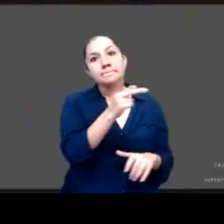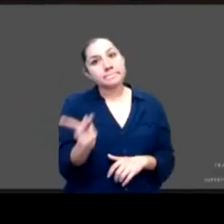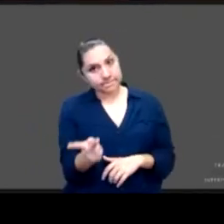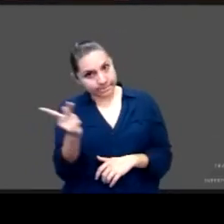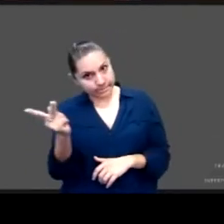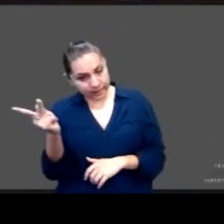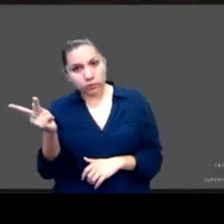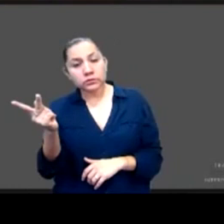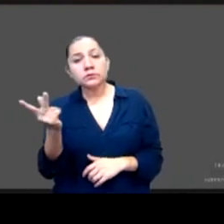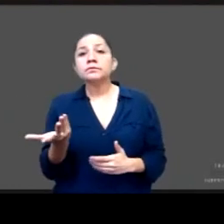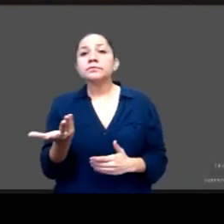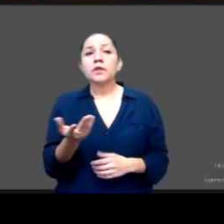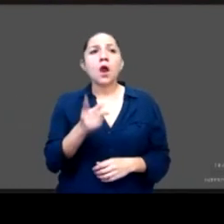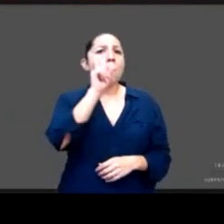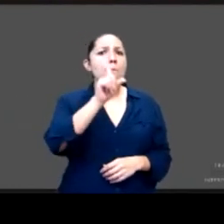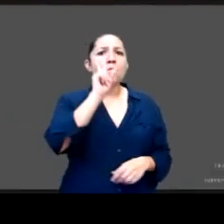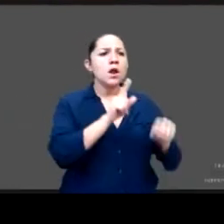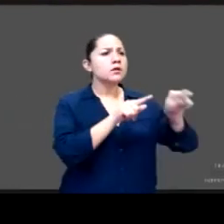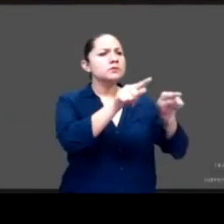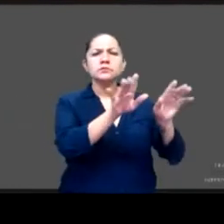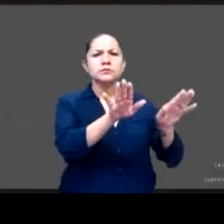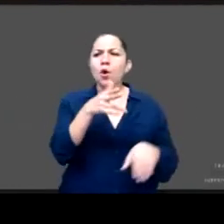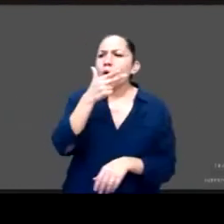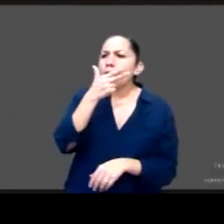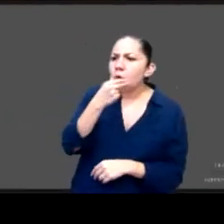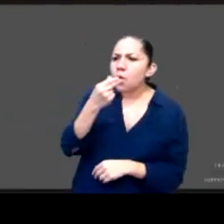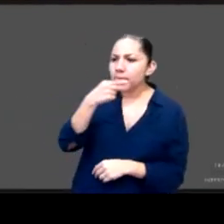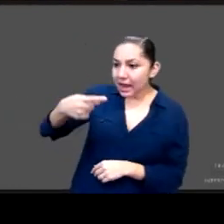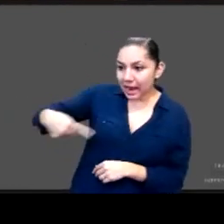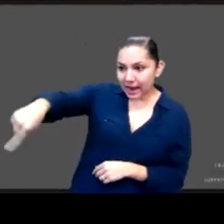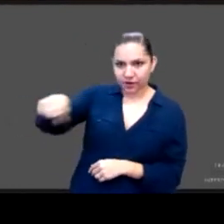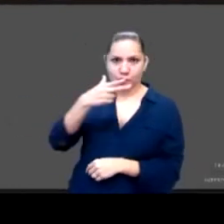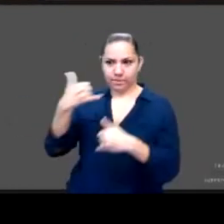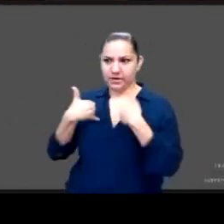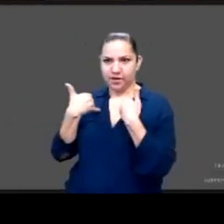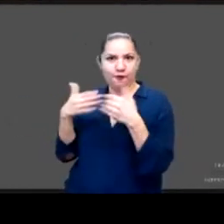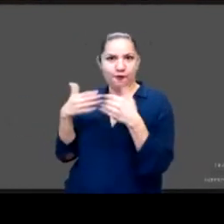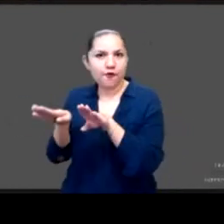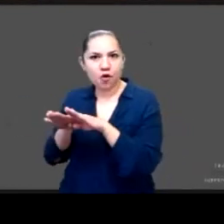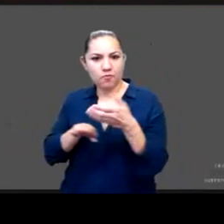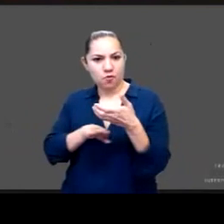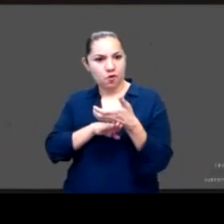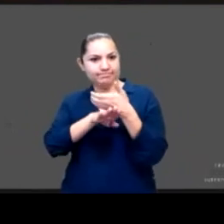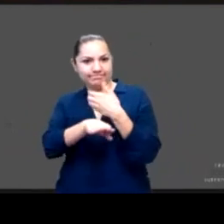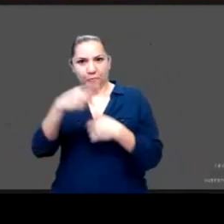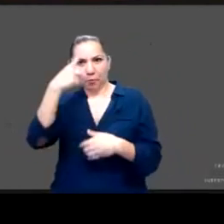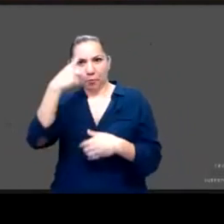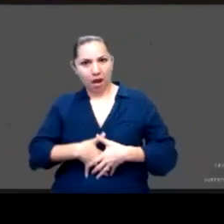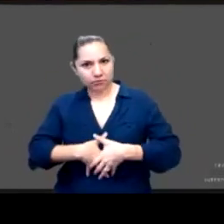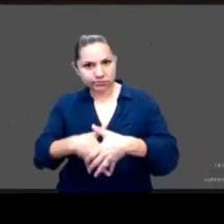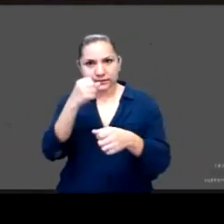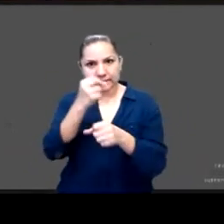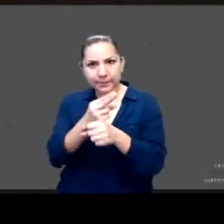precisamente de los hombres adolescentes, en la prevención del embarazo no planeado, las paternidades responsables y la